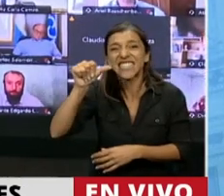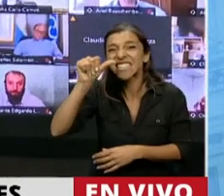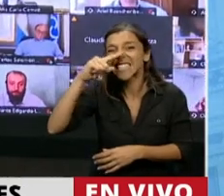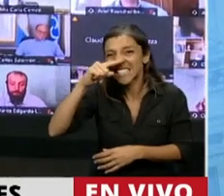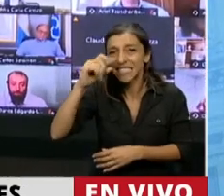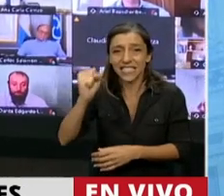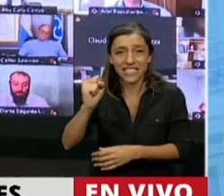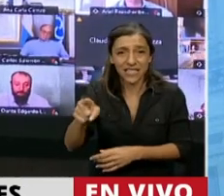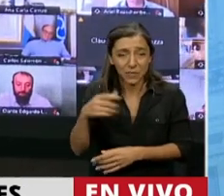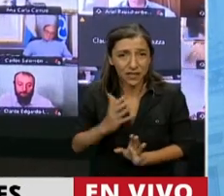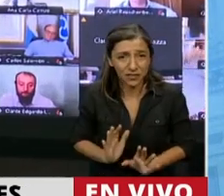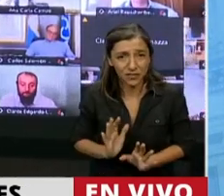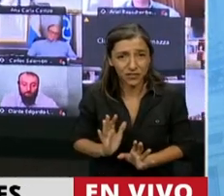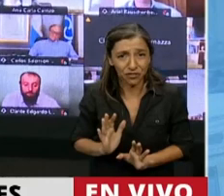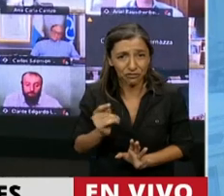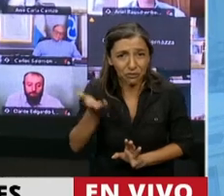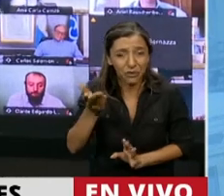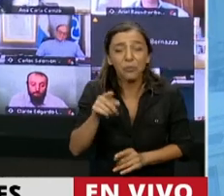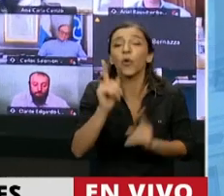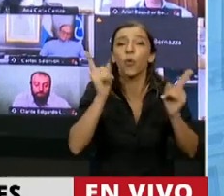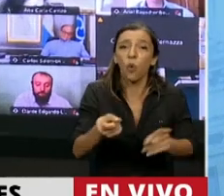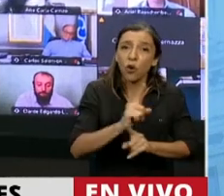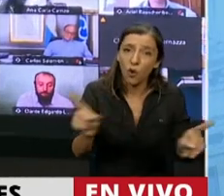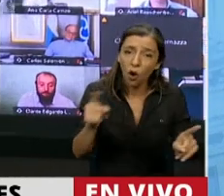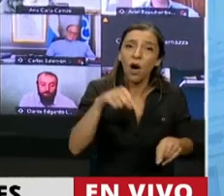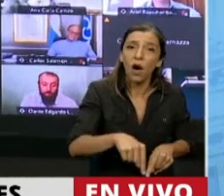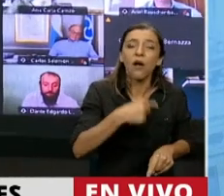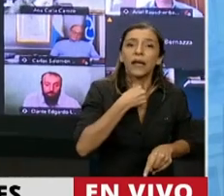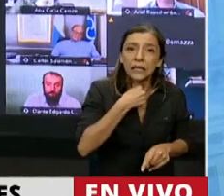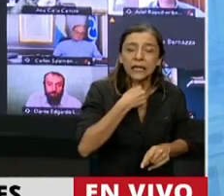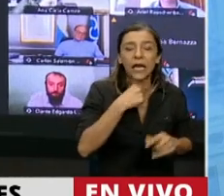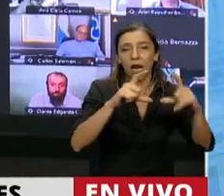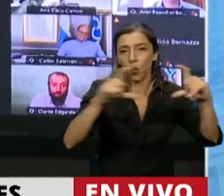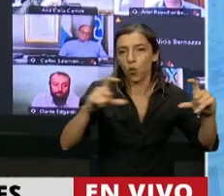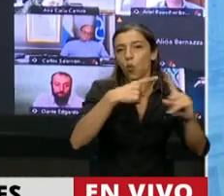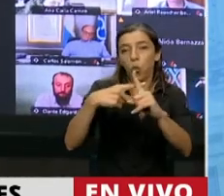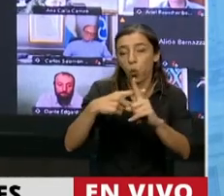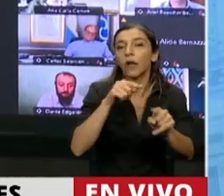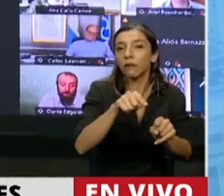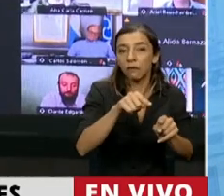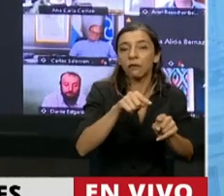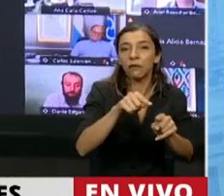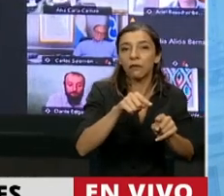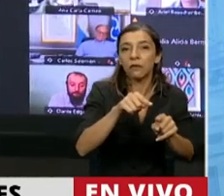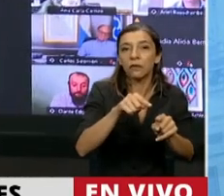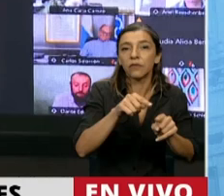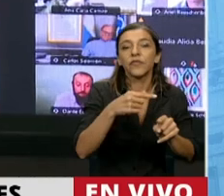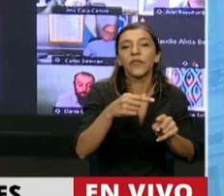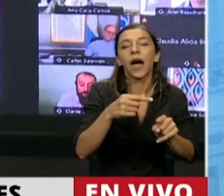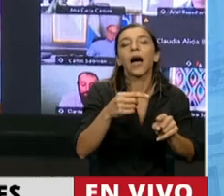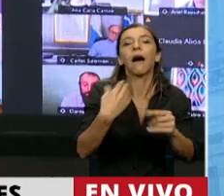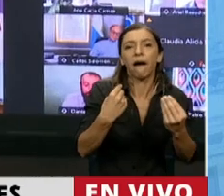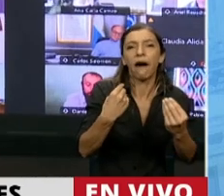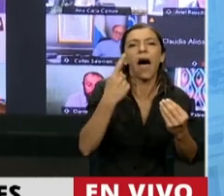no, eso se va a descontar de lo que dé la cuenta, insisto, esto es muy importante, la cuenta entre